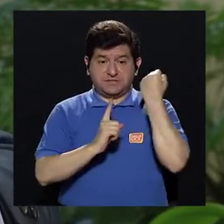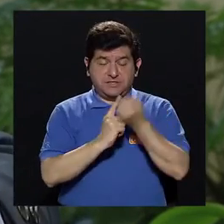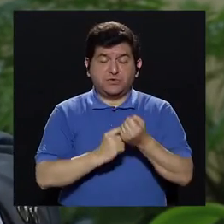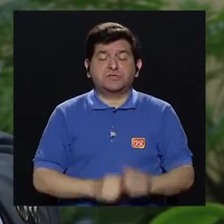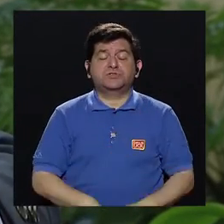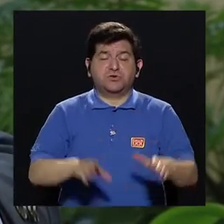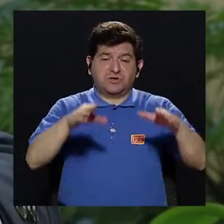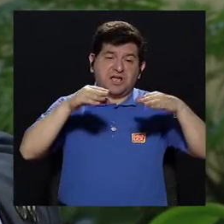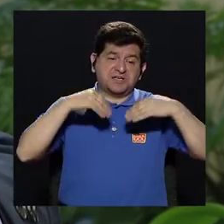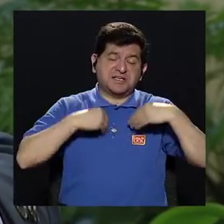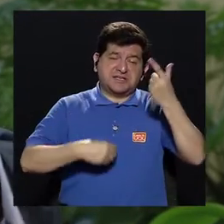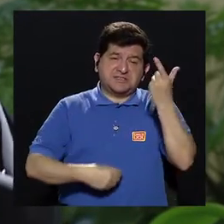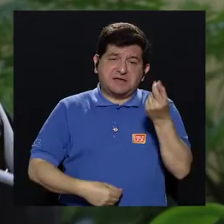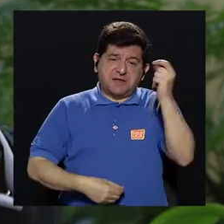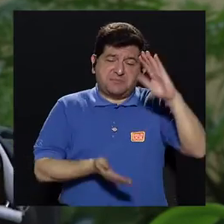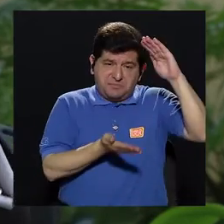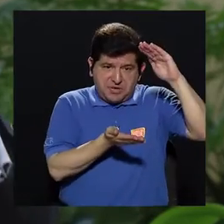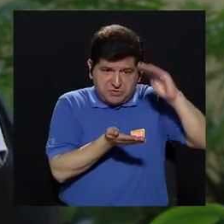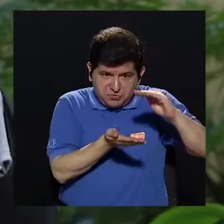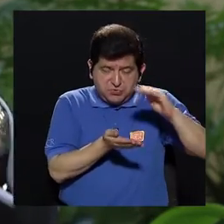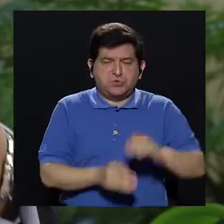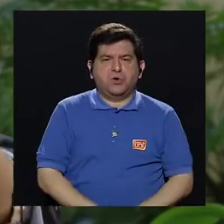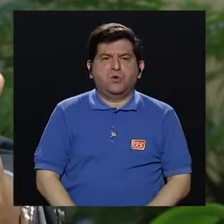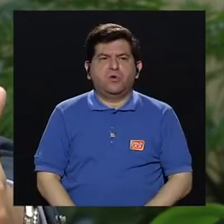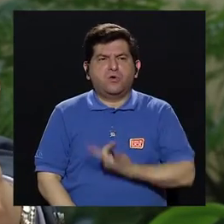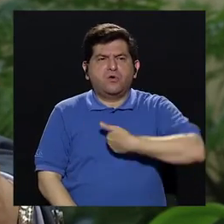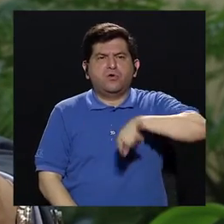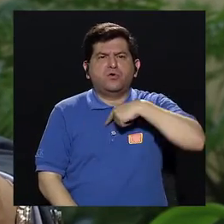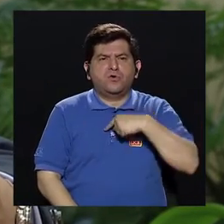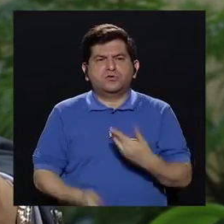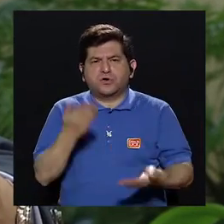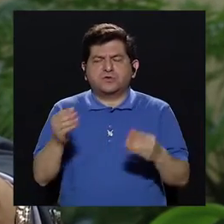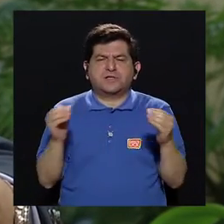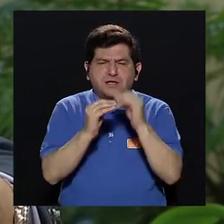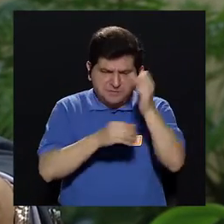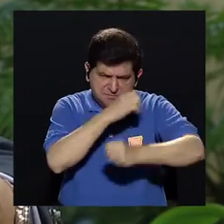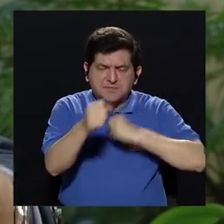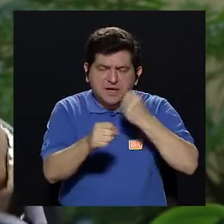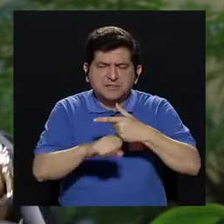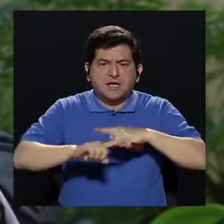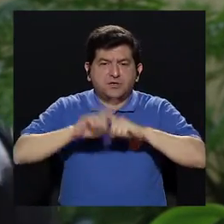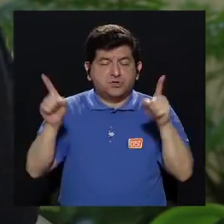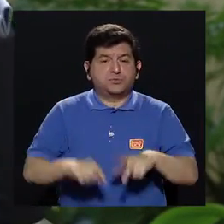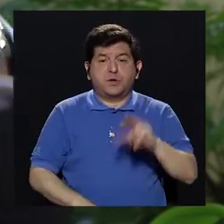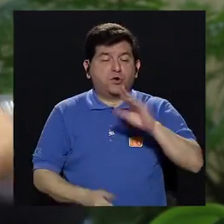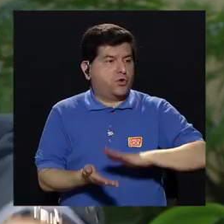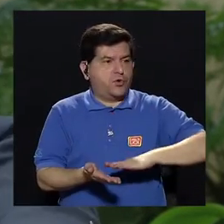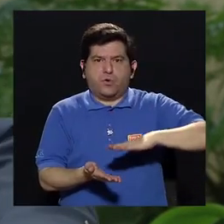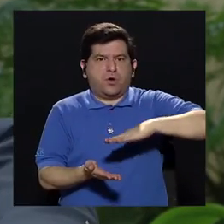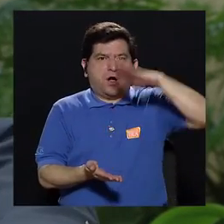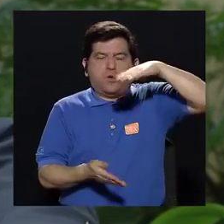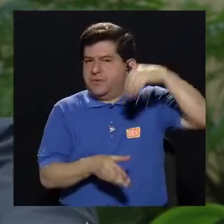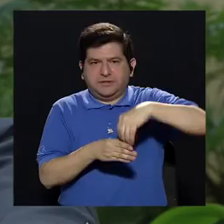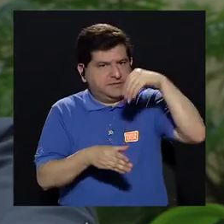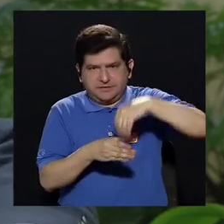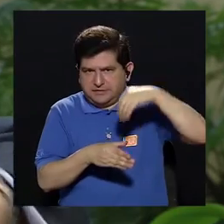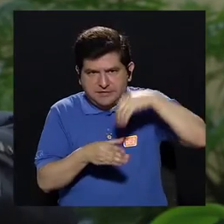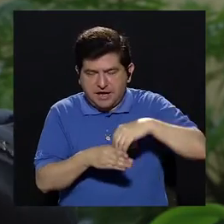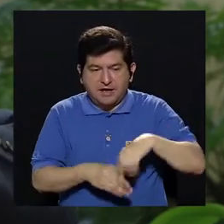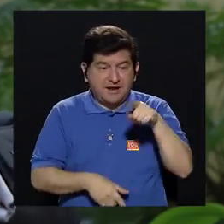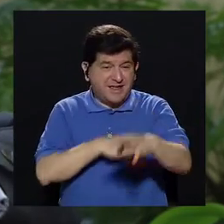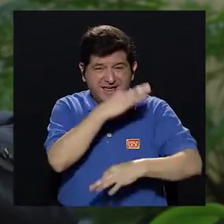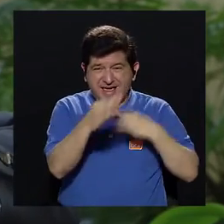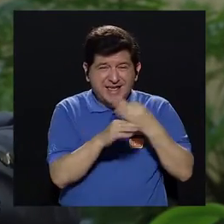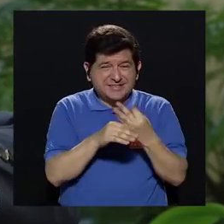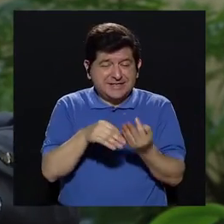aceptar pensiones un poquito más pequeño, aceptarnos pensiones un poquito más viejos, pero entonces no hay que subir tanto el aporte, pero